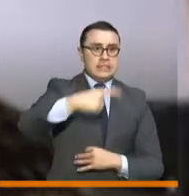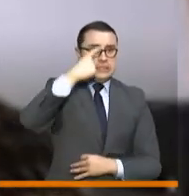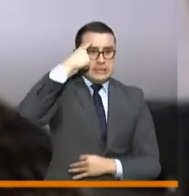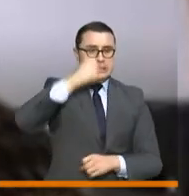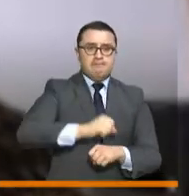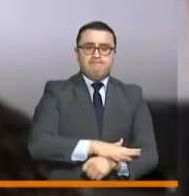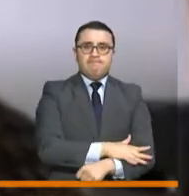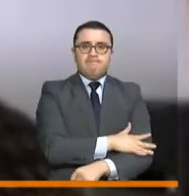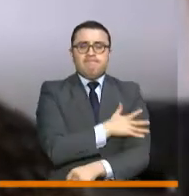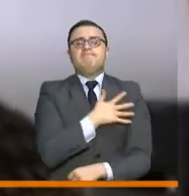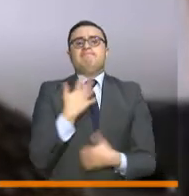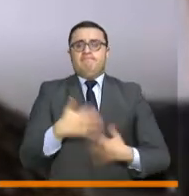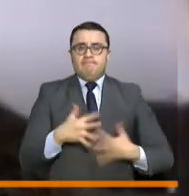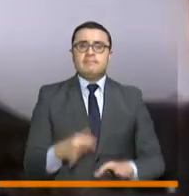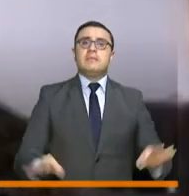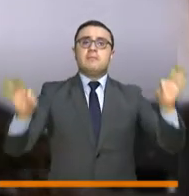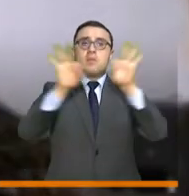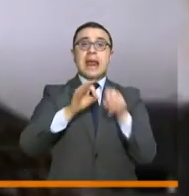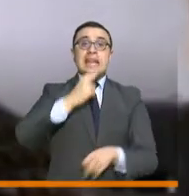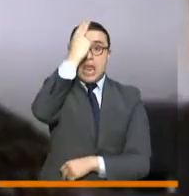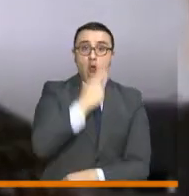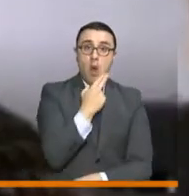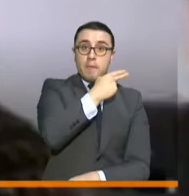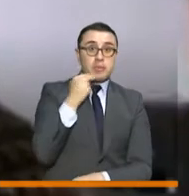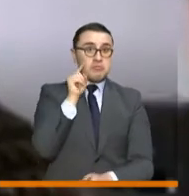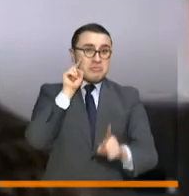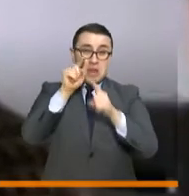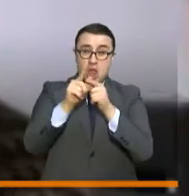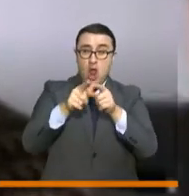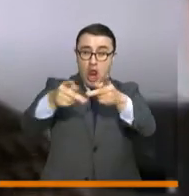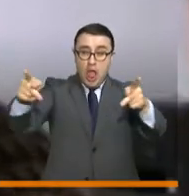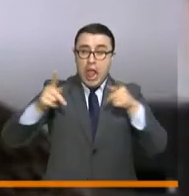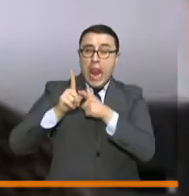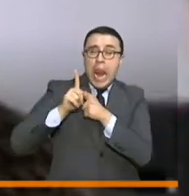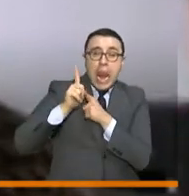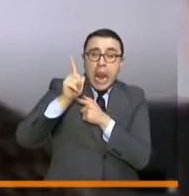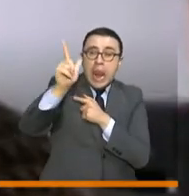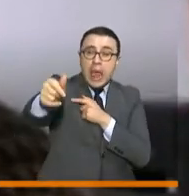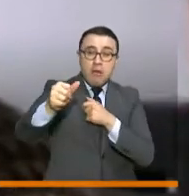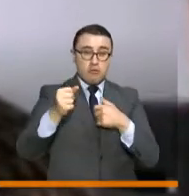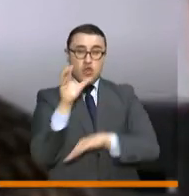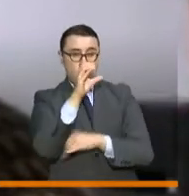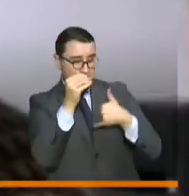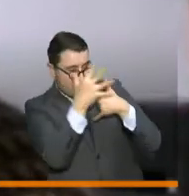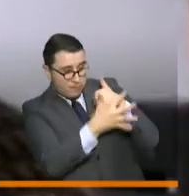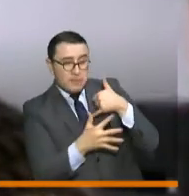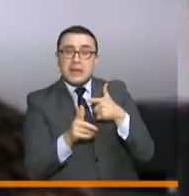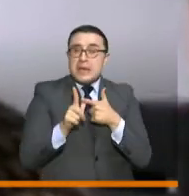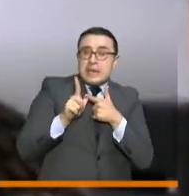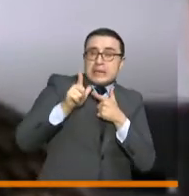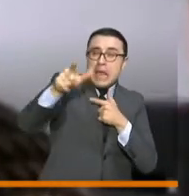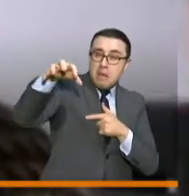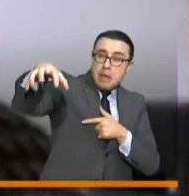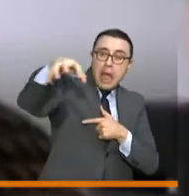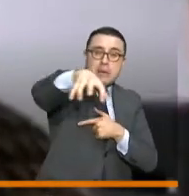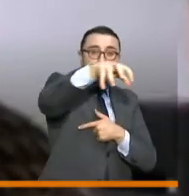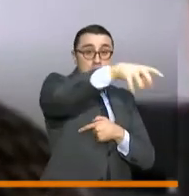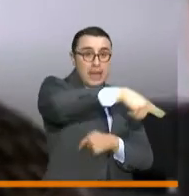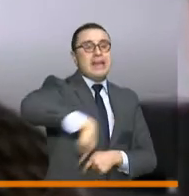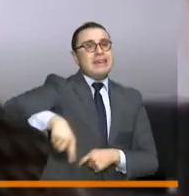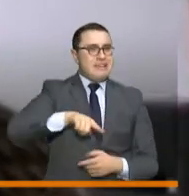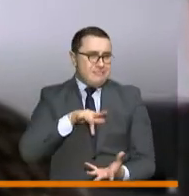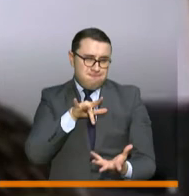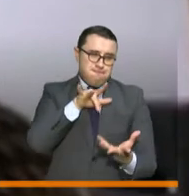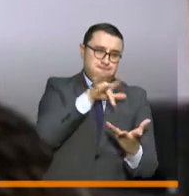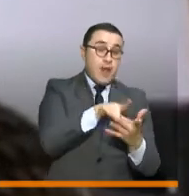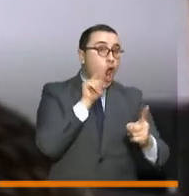haya ese compromiso para poder llegar a esas zonas tan distantes de nuestro territorio para acompañar y